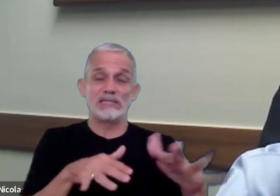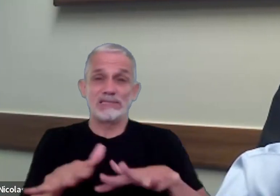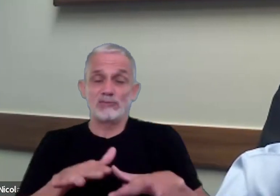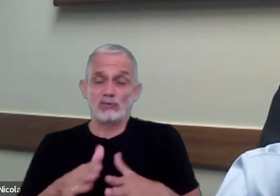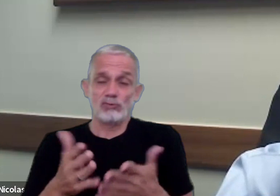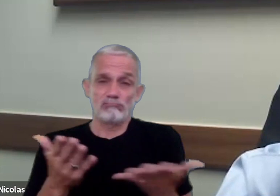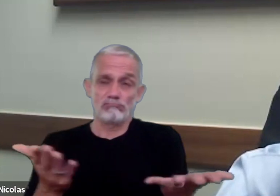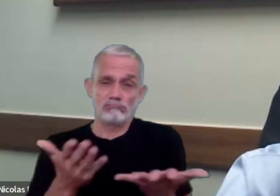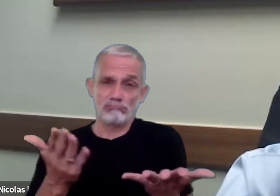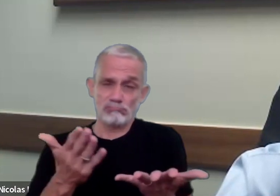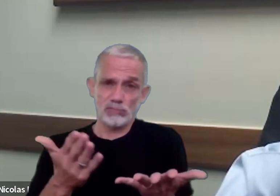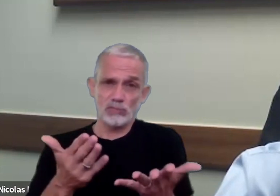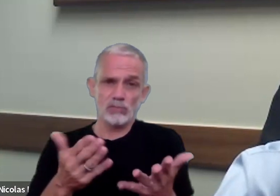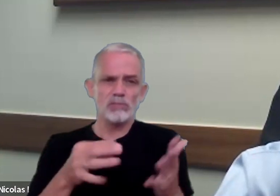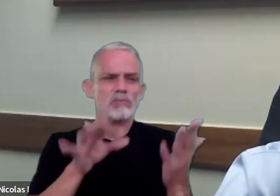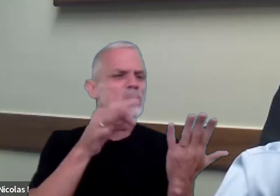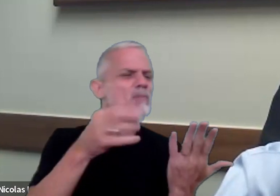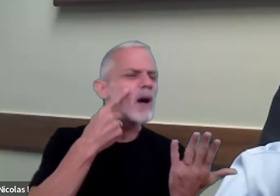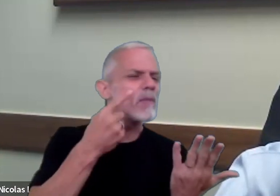que se verificó